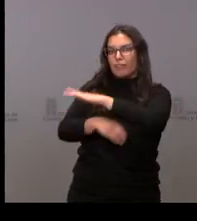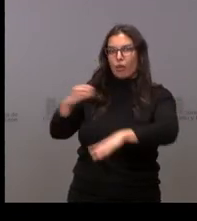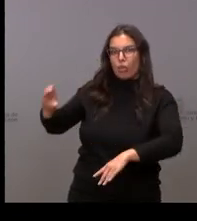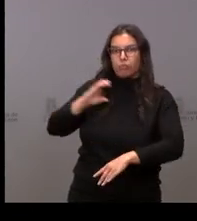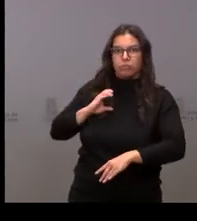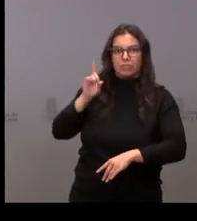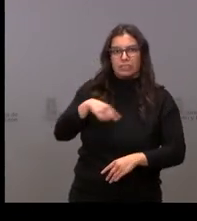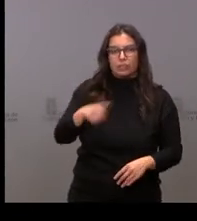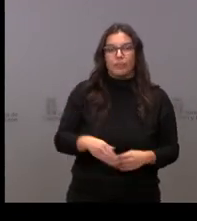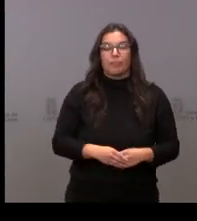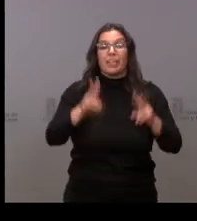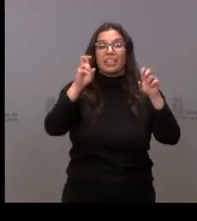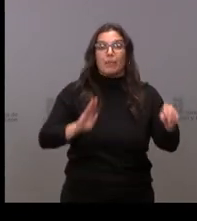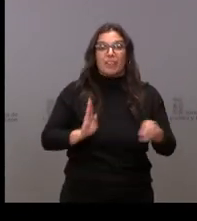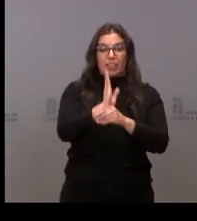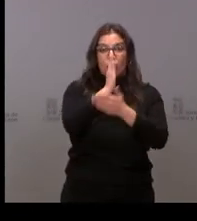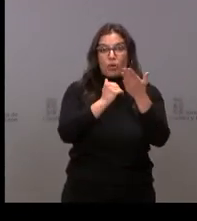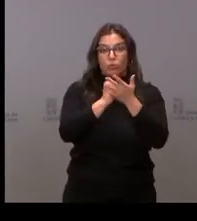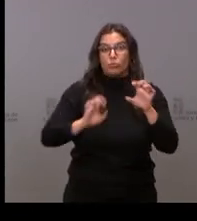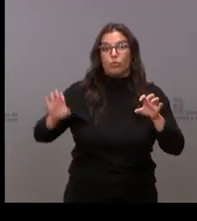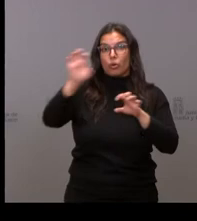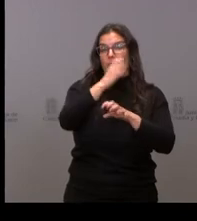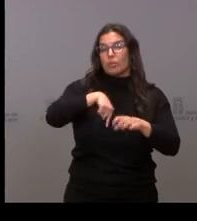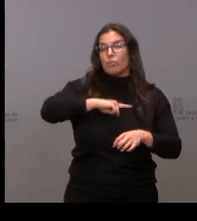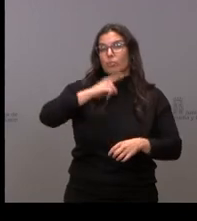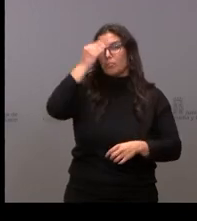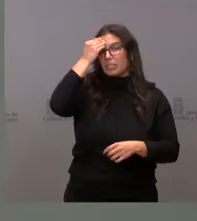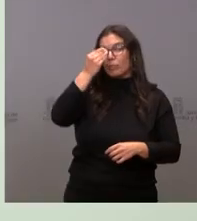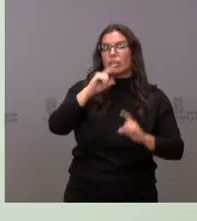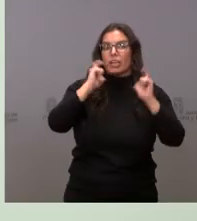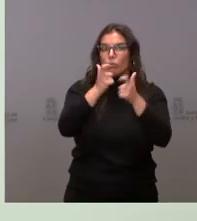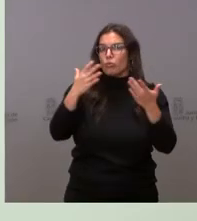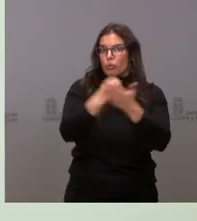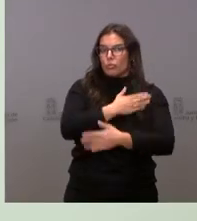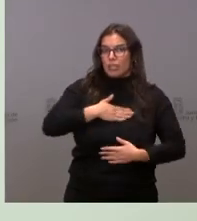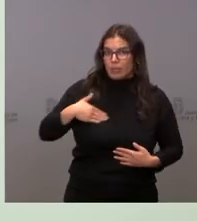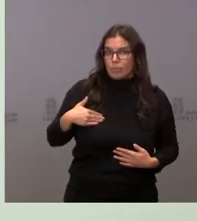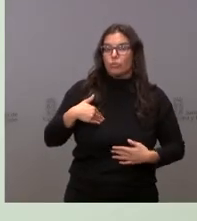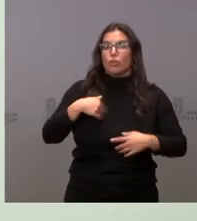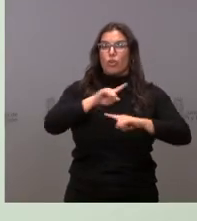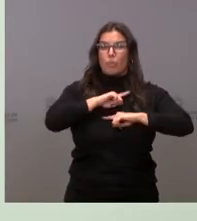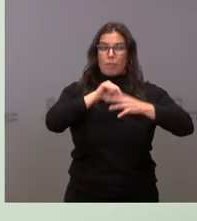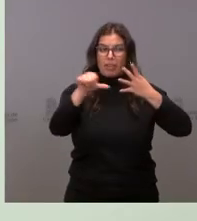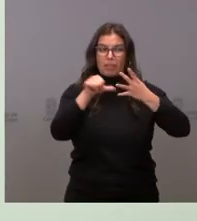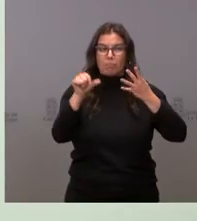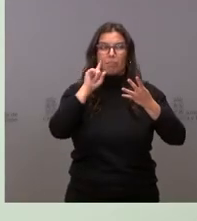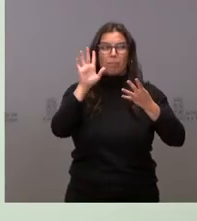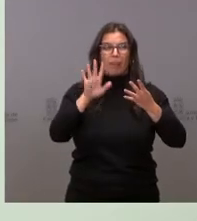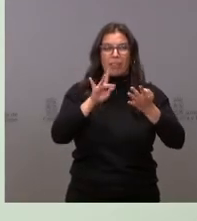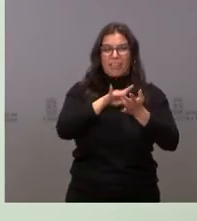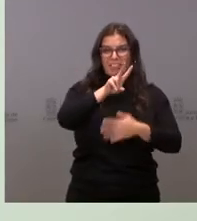Respecto a la financiación autonómica, yo creo que hay voluntad de todo el mundo de tener una reunión a finales de noviembre, me parece que es el día 23.